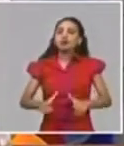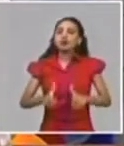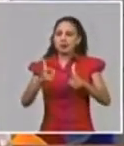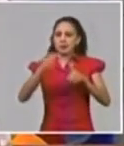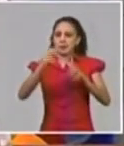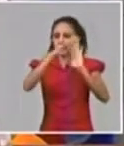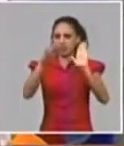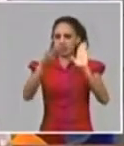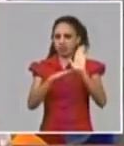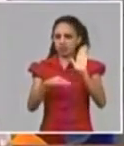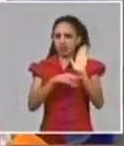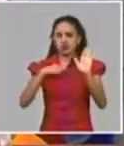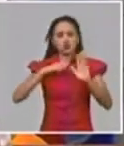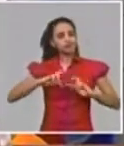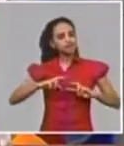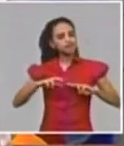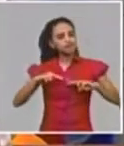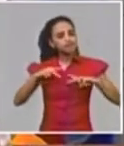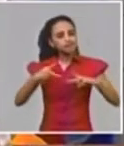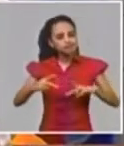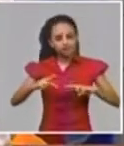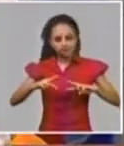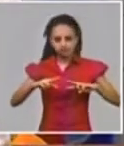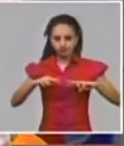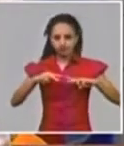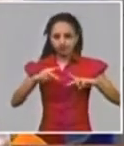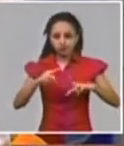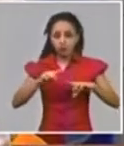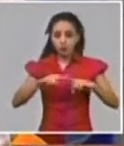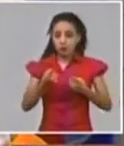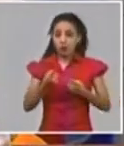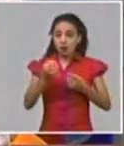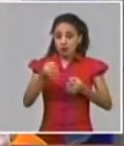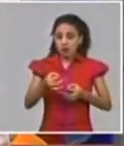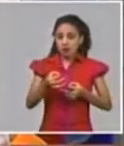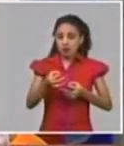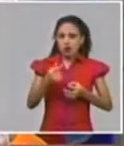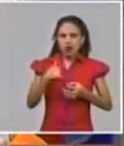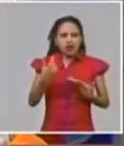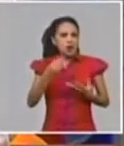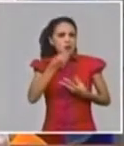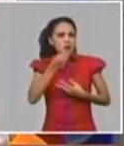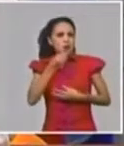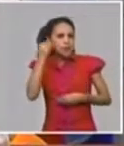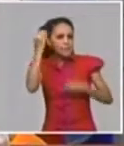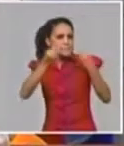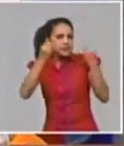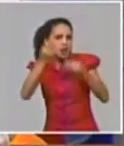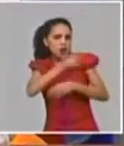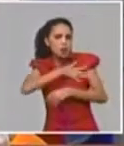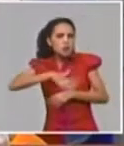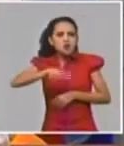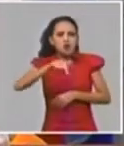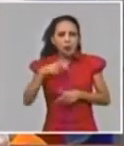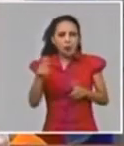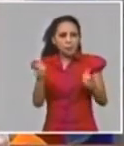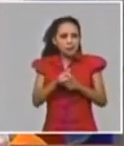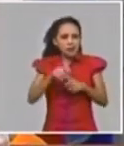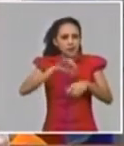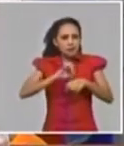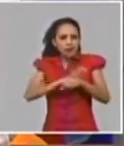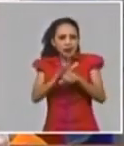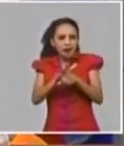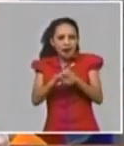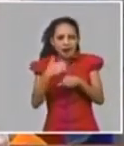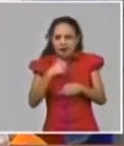puede pasar la pregunta que me hacía de qué puede pensar la población a partir del número de casos que estamos reportando. Y como mismo